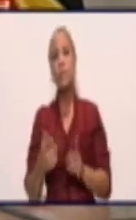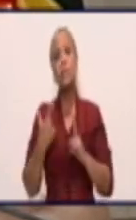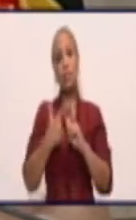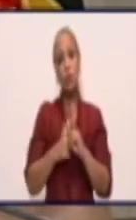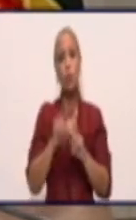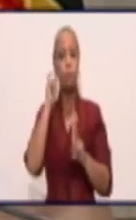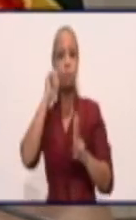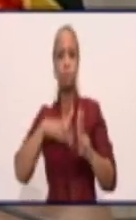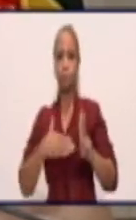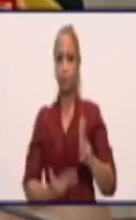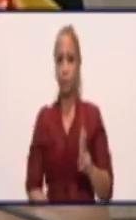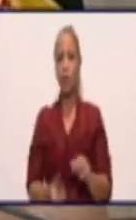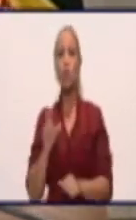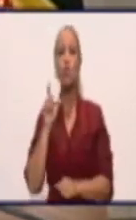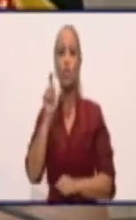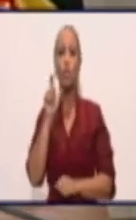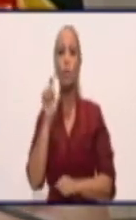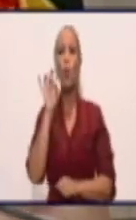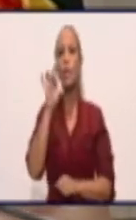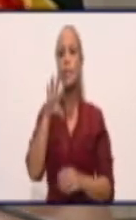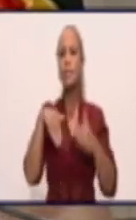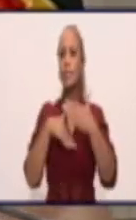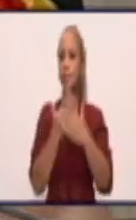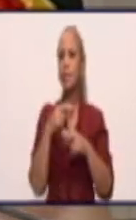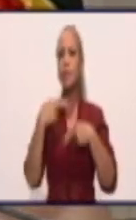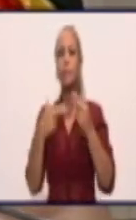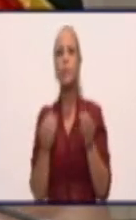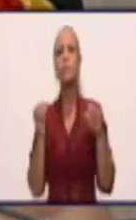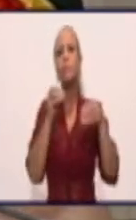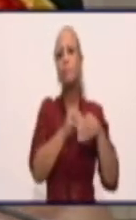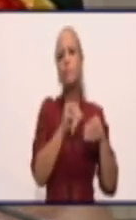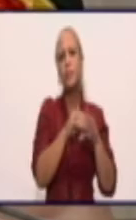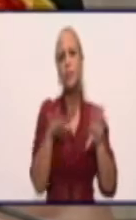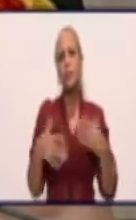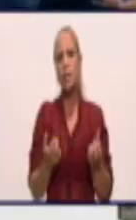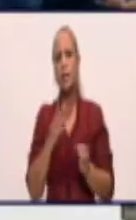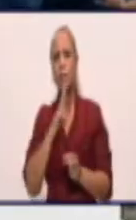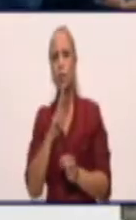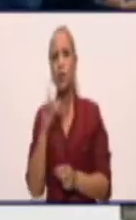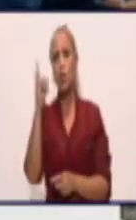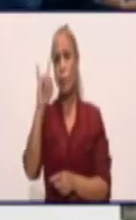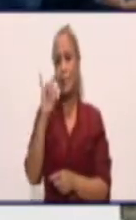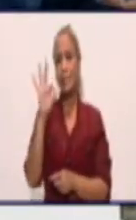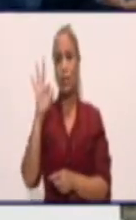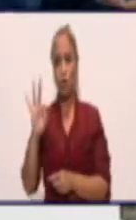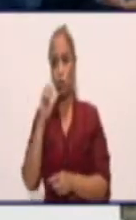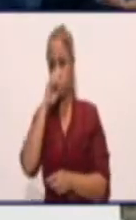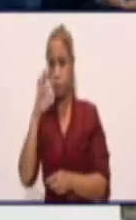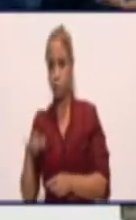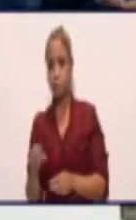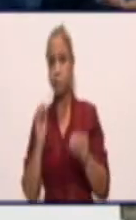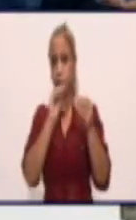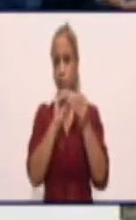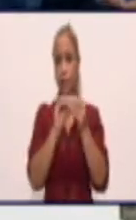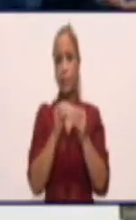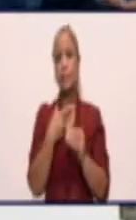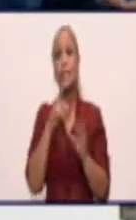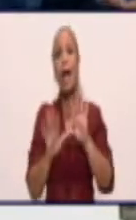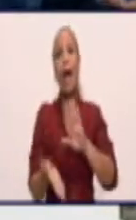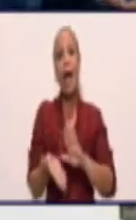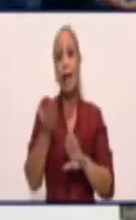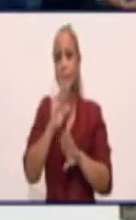En los últimos 15 días, ya en la edad pediátrica, se acumulan, se han reportado 98 casos. De alta se dieron